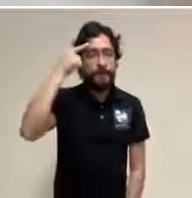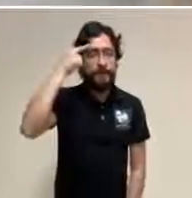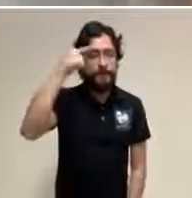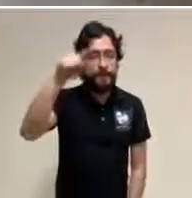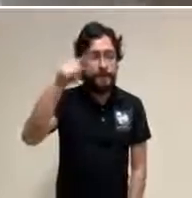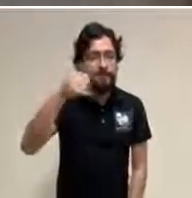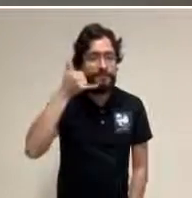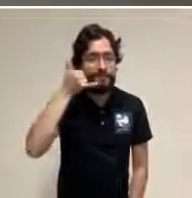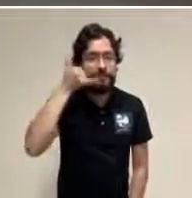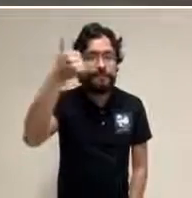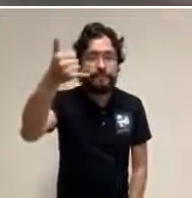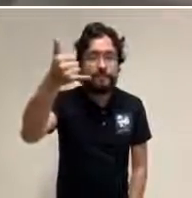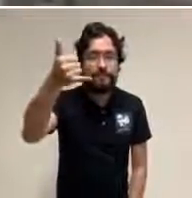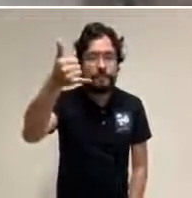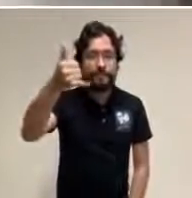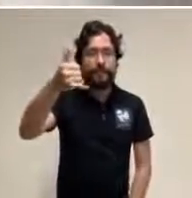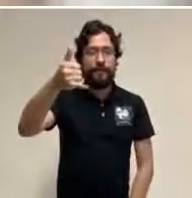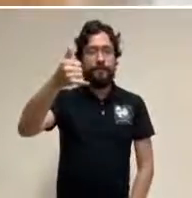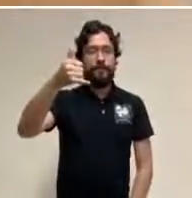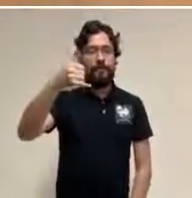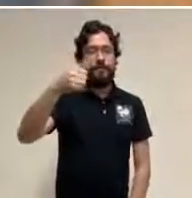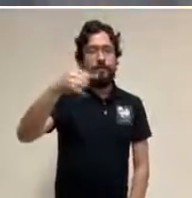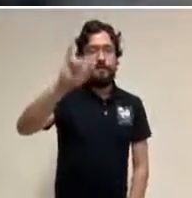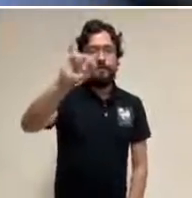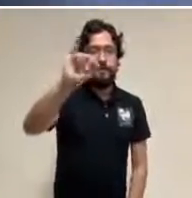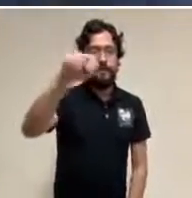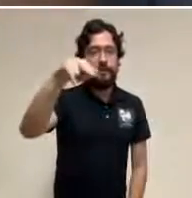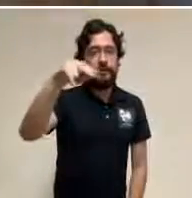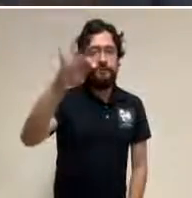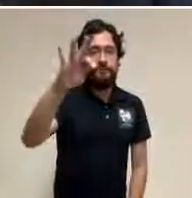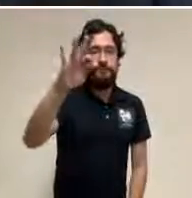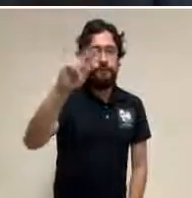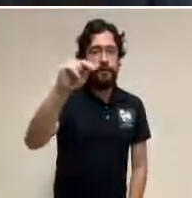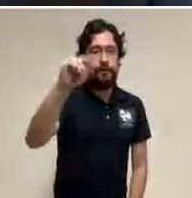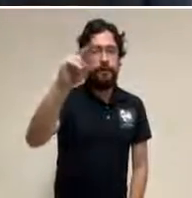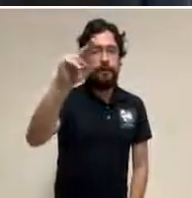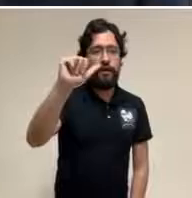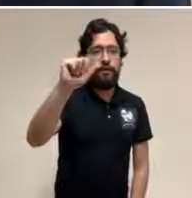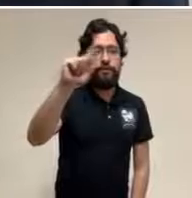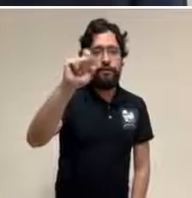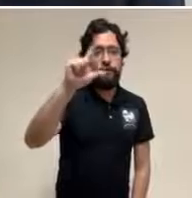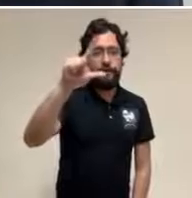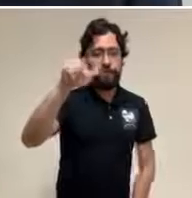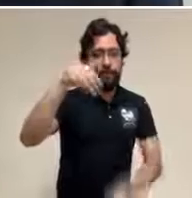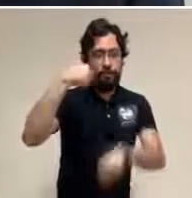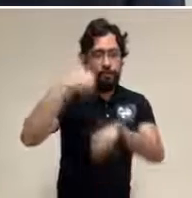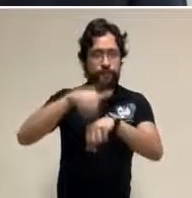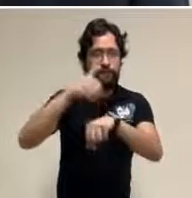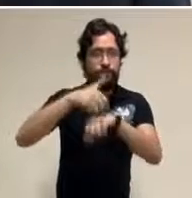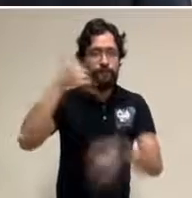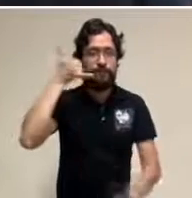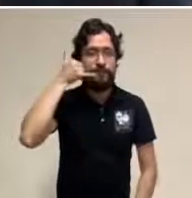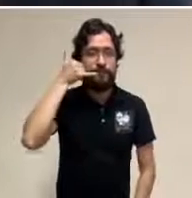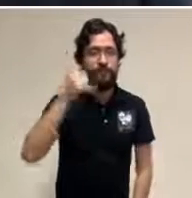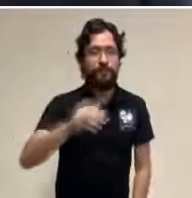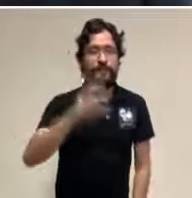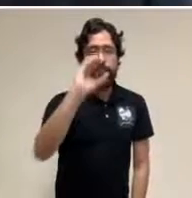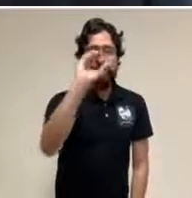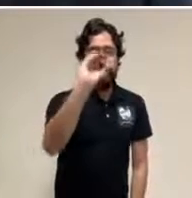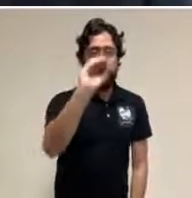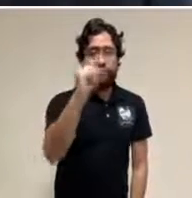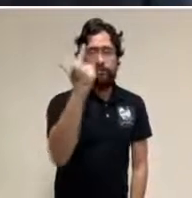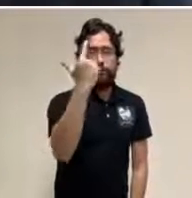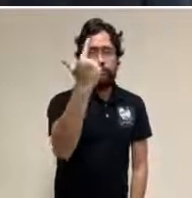Infonatel, al 01800-008-3900. Ahí los podrán orientar para saber cuáles son los siguientes pasos.